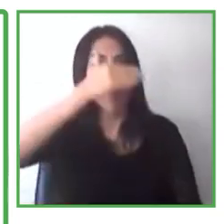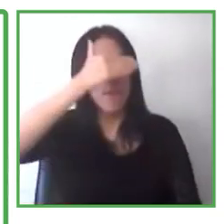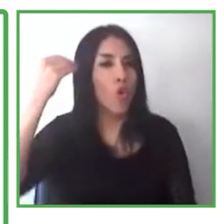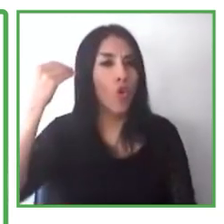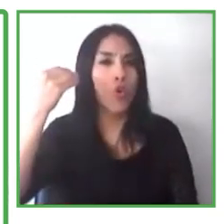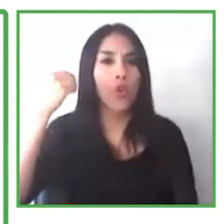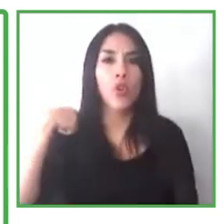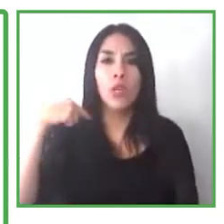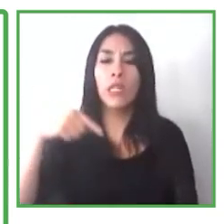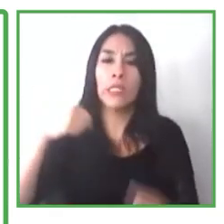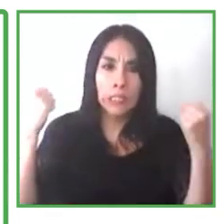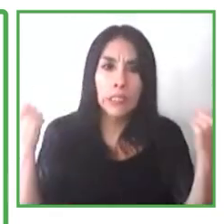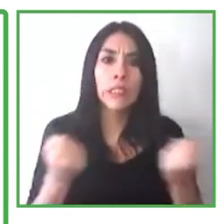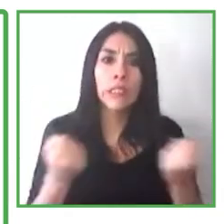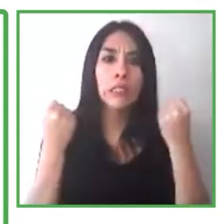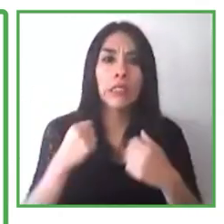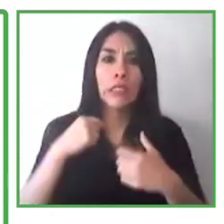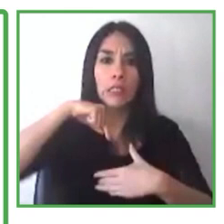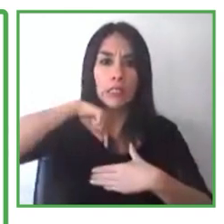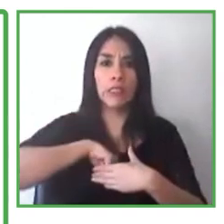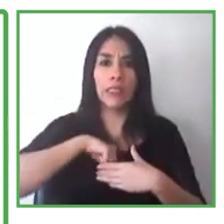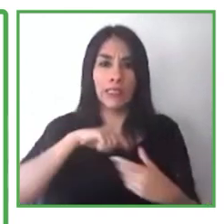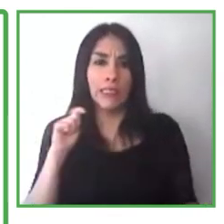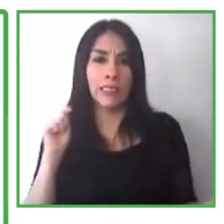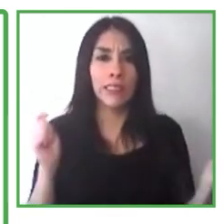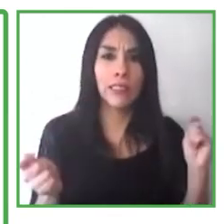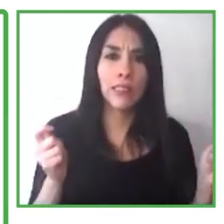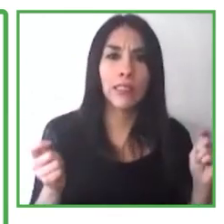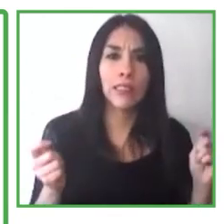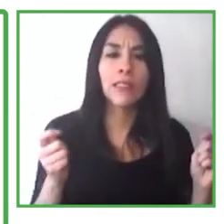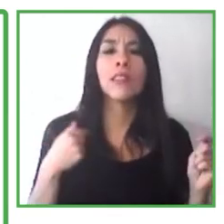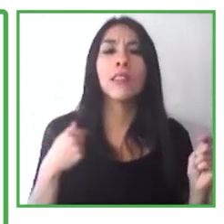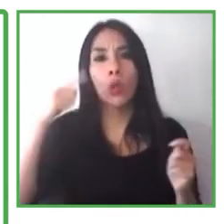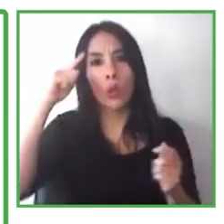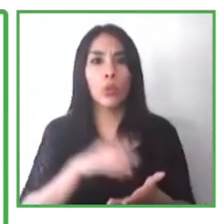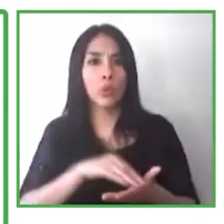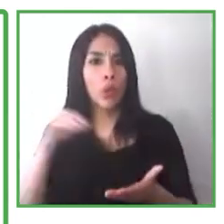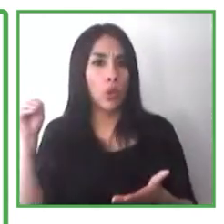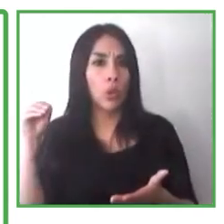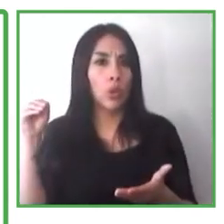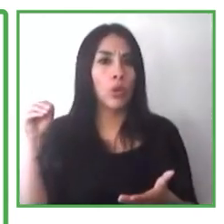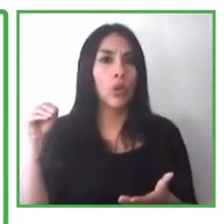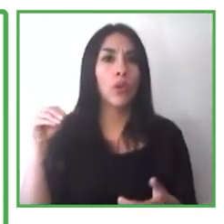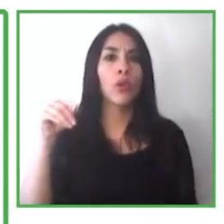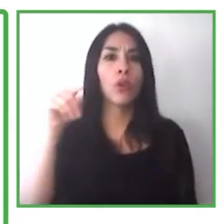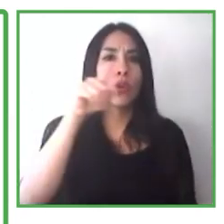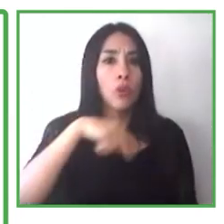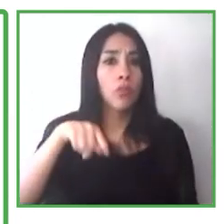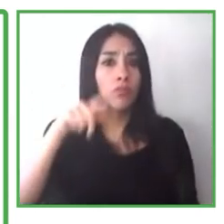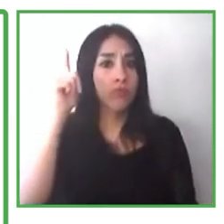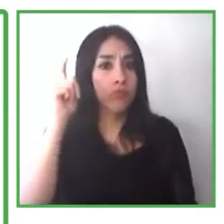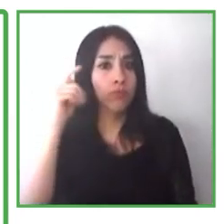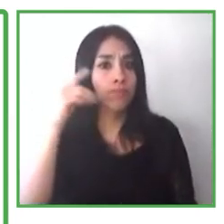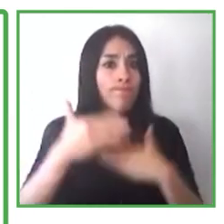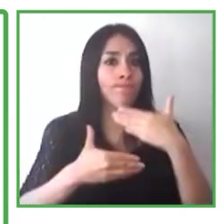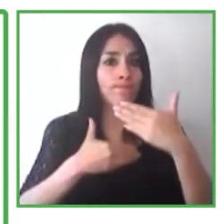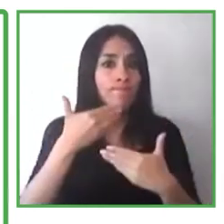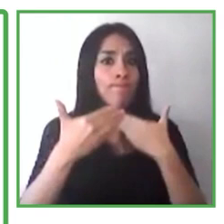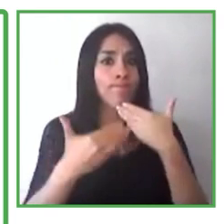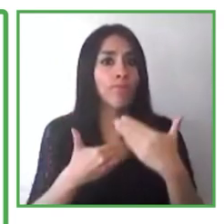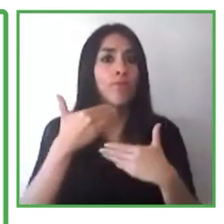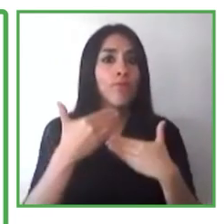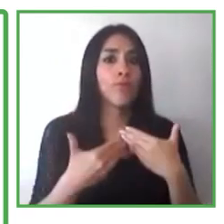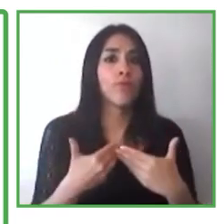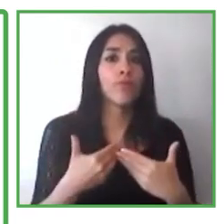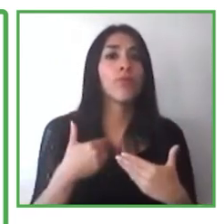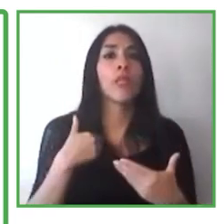organización, pero también si es que comenzamos o estamos comenzando con nuestro viaje de inclusión